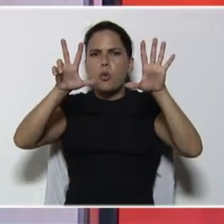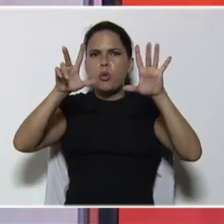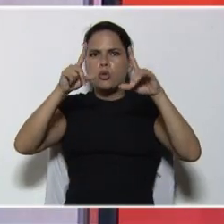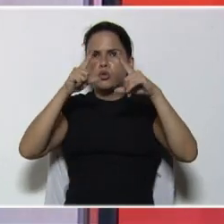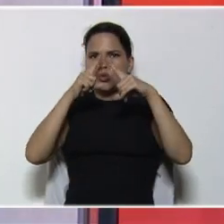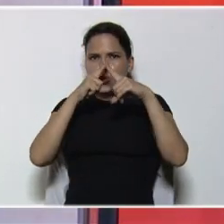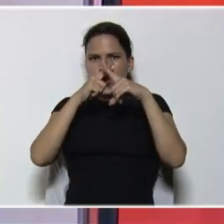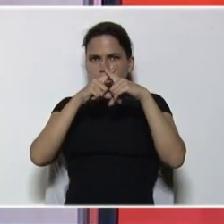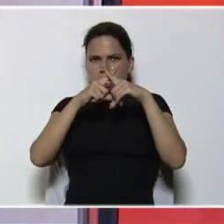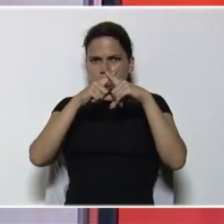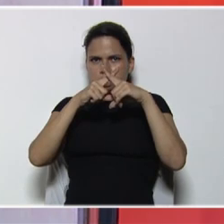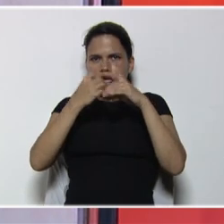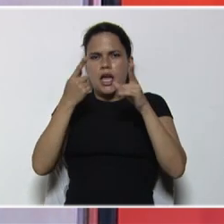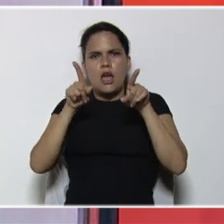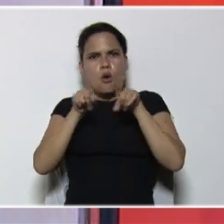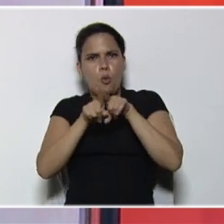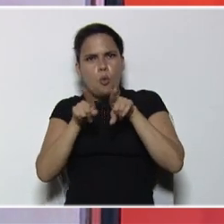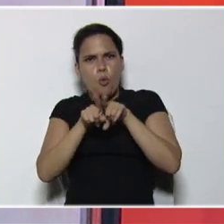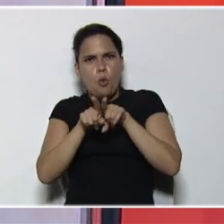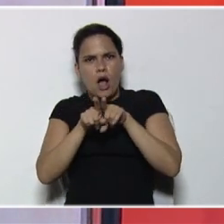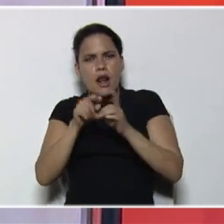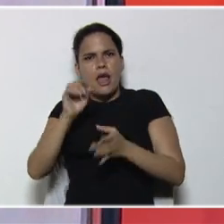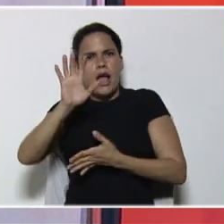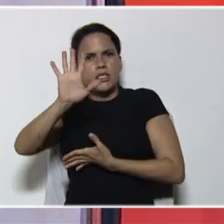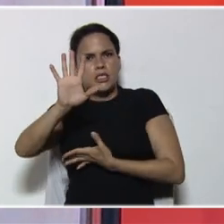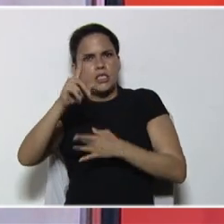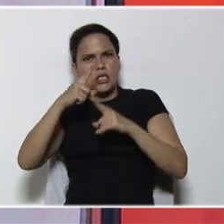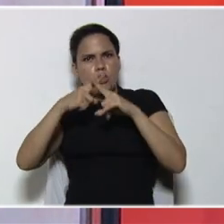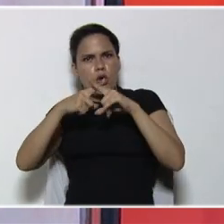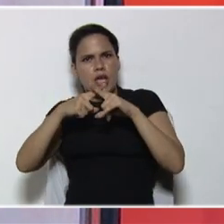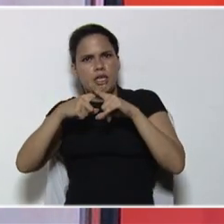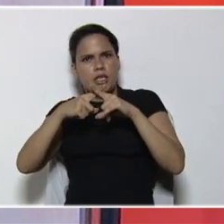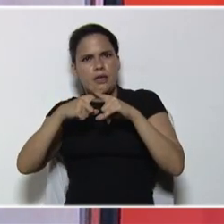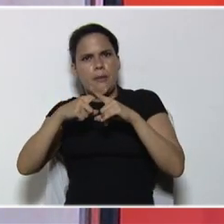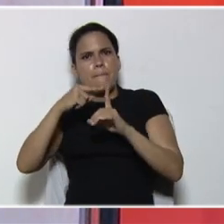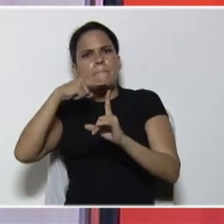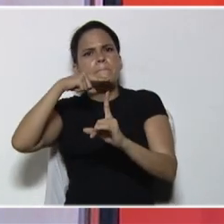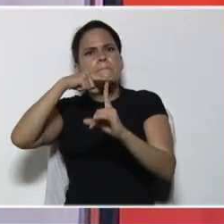8x es igual a 5x más 15.